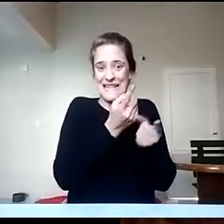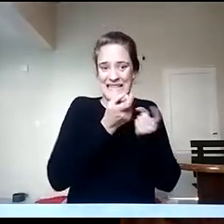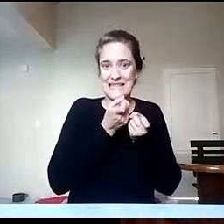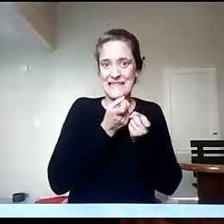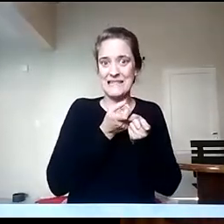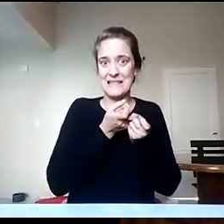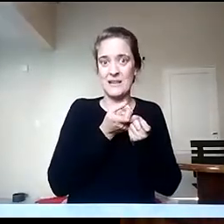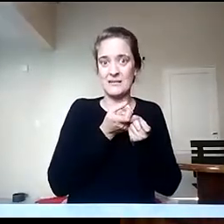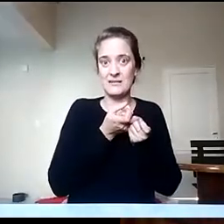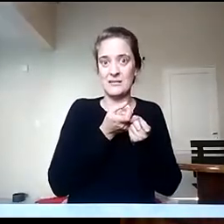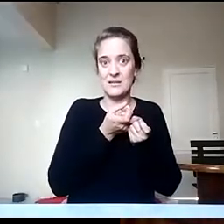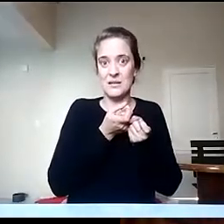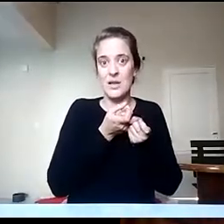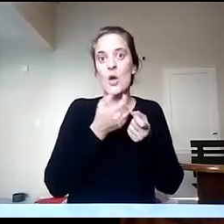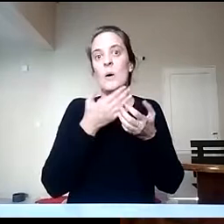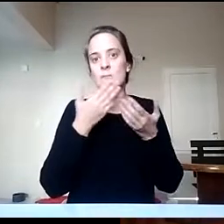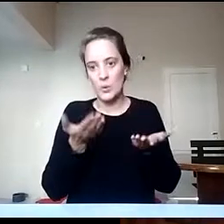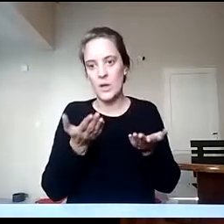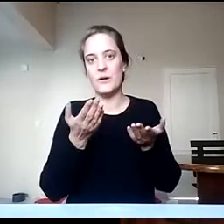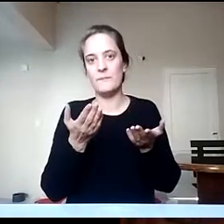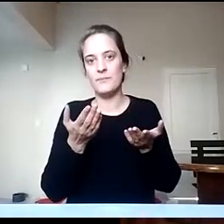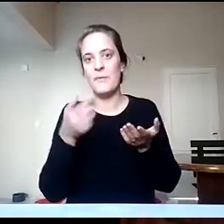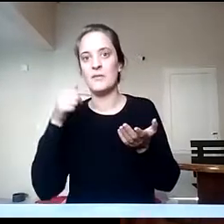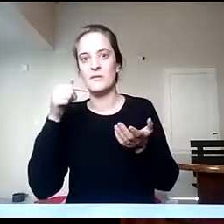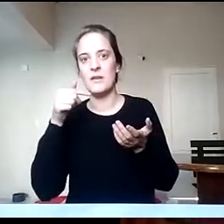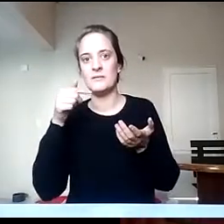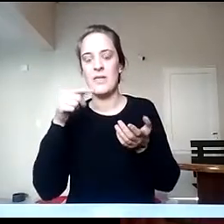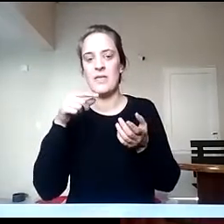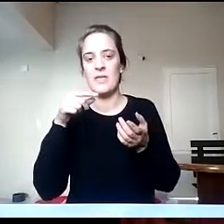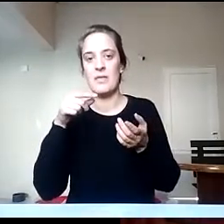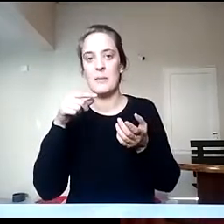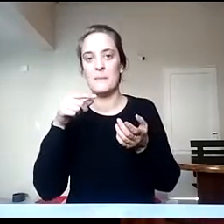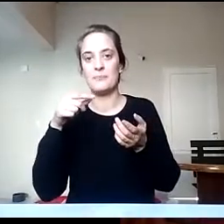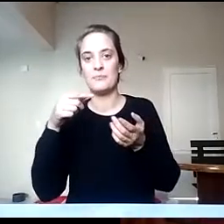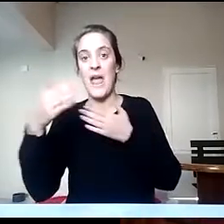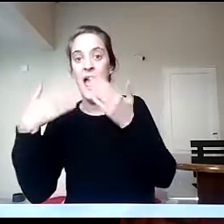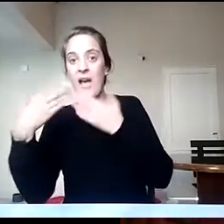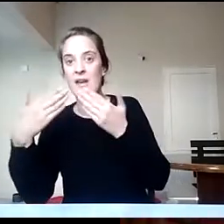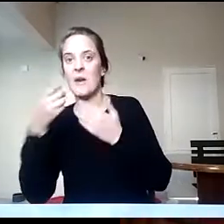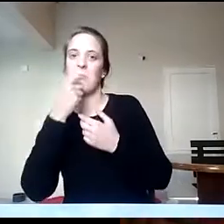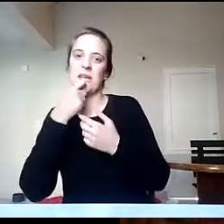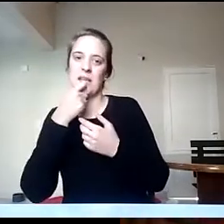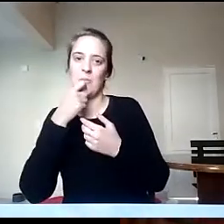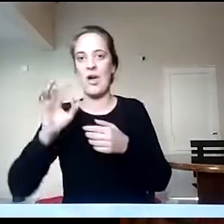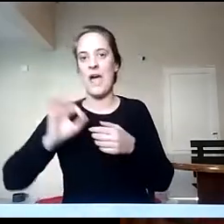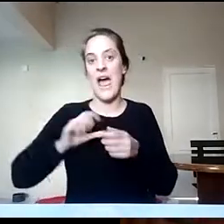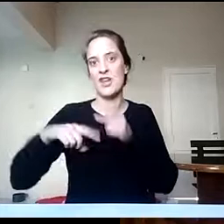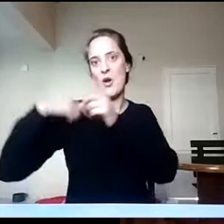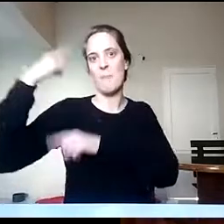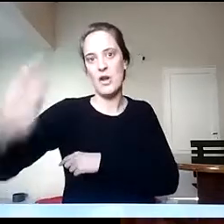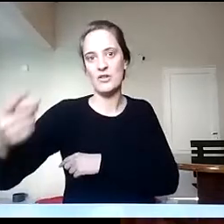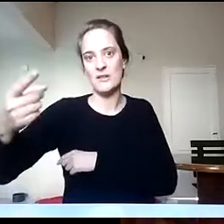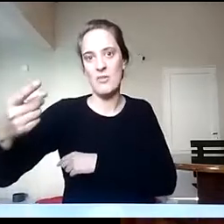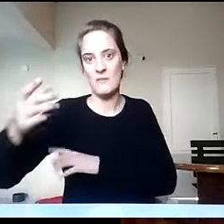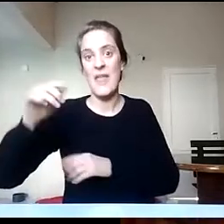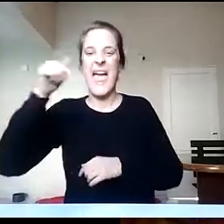los espacios curriculares, esta modalidad que plantea Verónica puede ser una opción para el año que viene, dado que este año estamos de cierta forma haciendo la